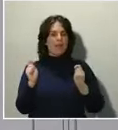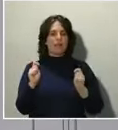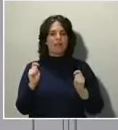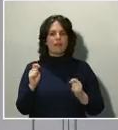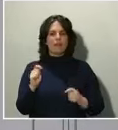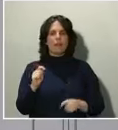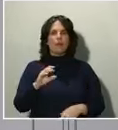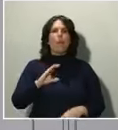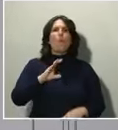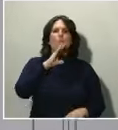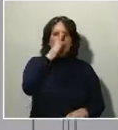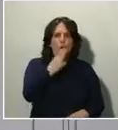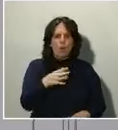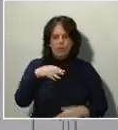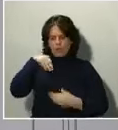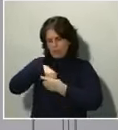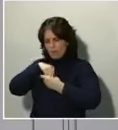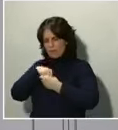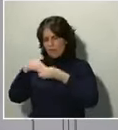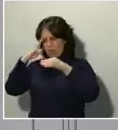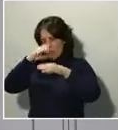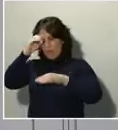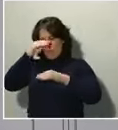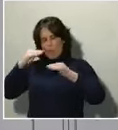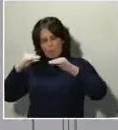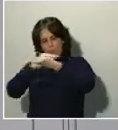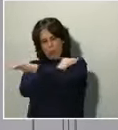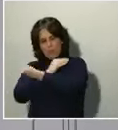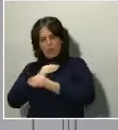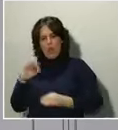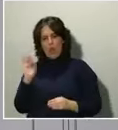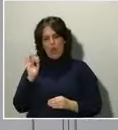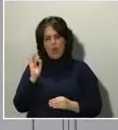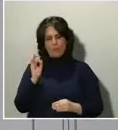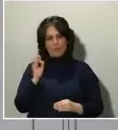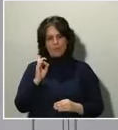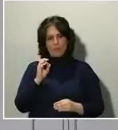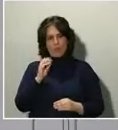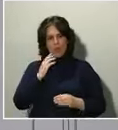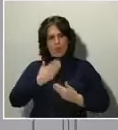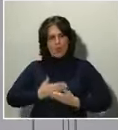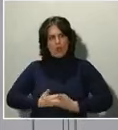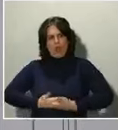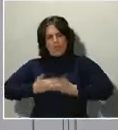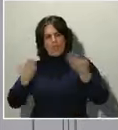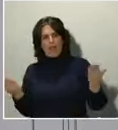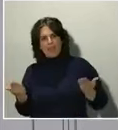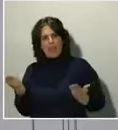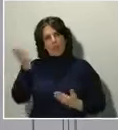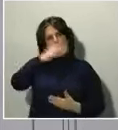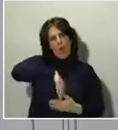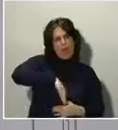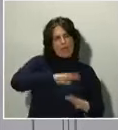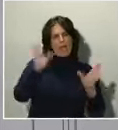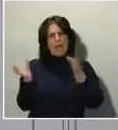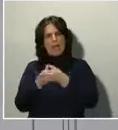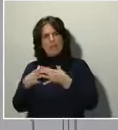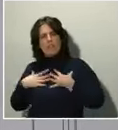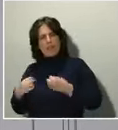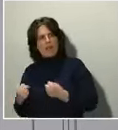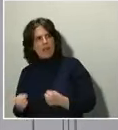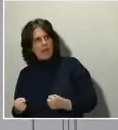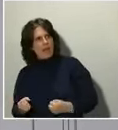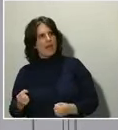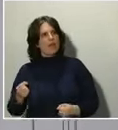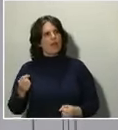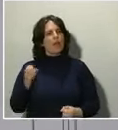ni tengamos una falta de confianza en el buen hacer de los equipos de sanidad, de los gobiernos autonómicos,